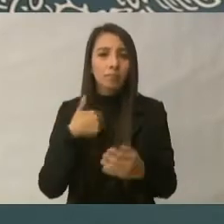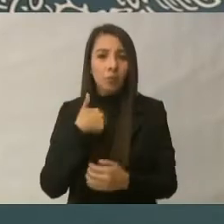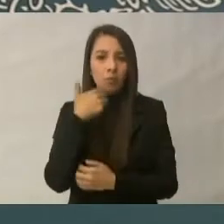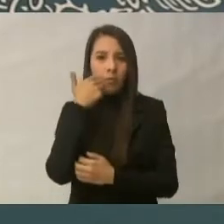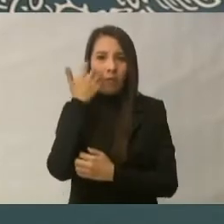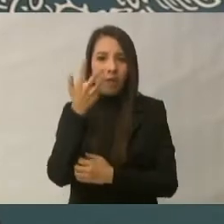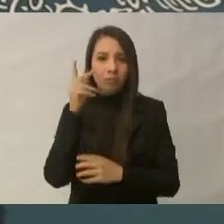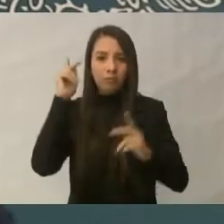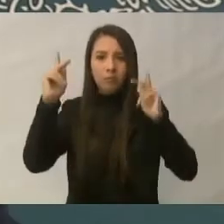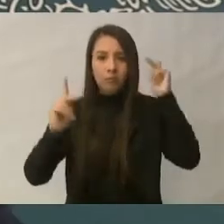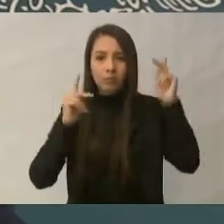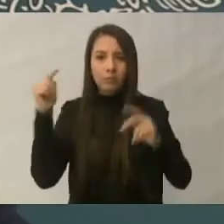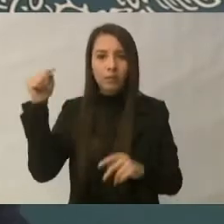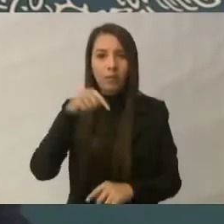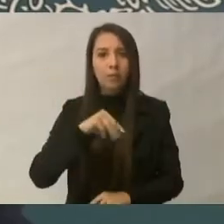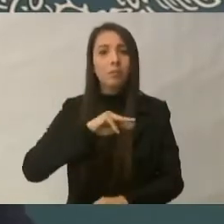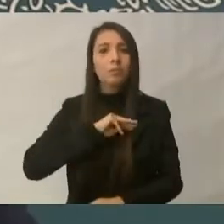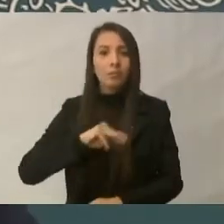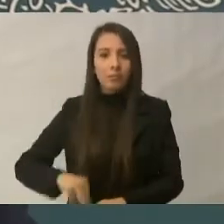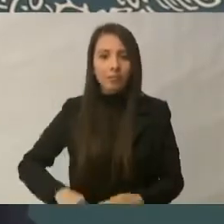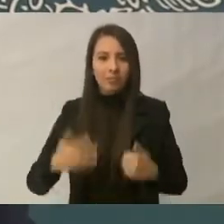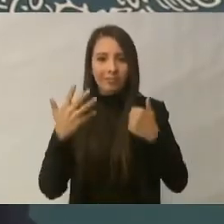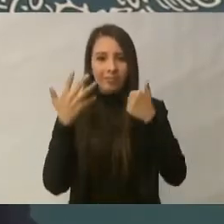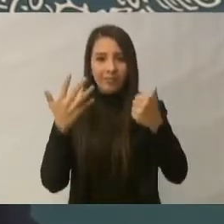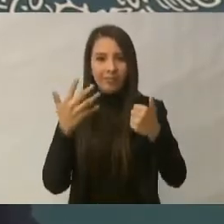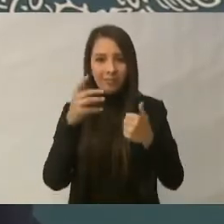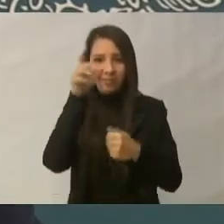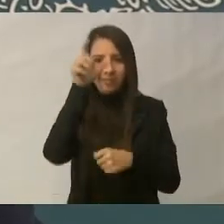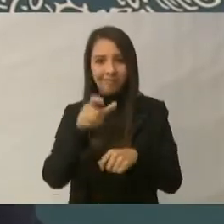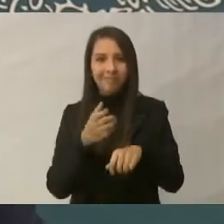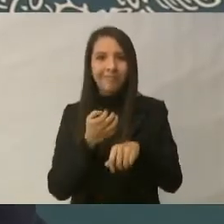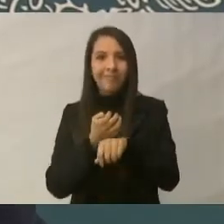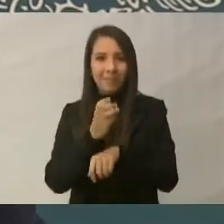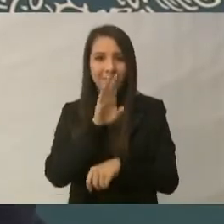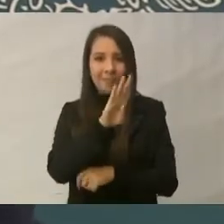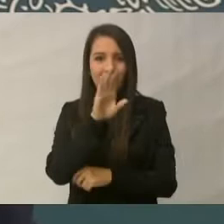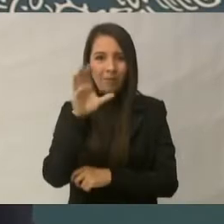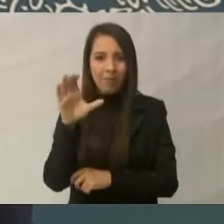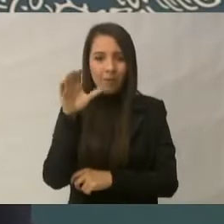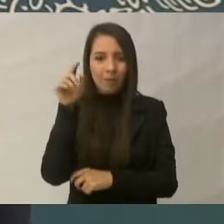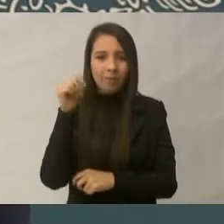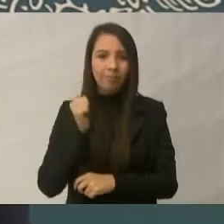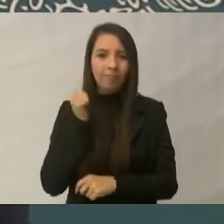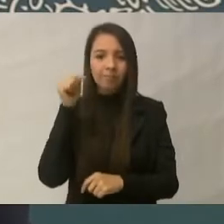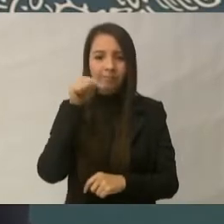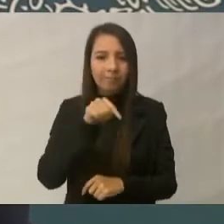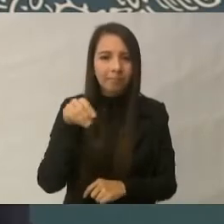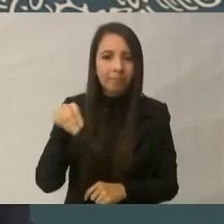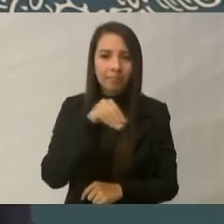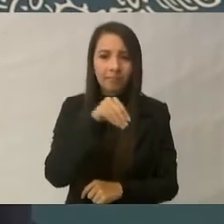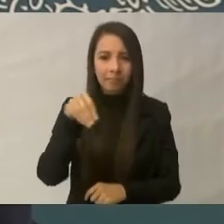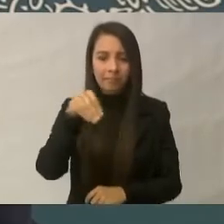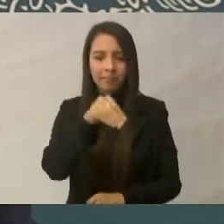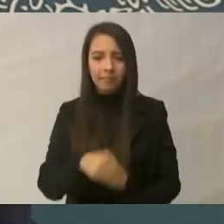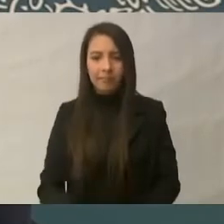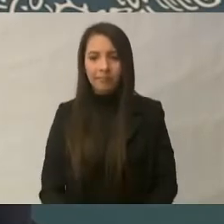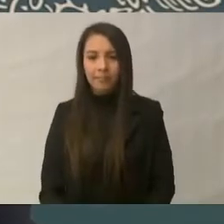municipios de Baja California. Antes quiero